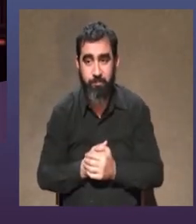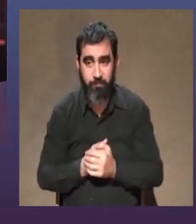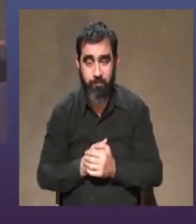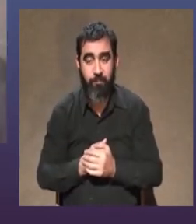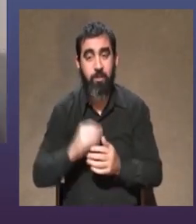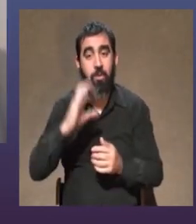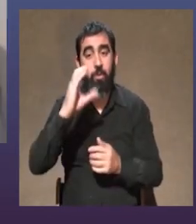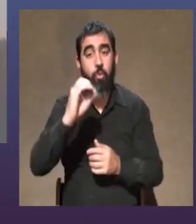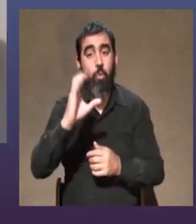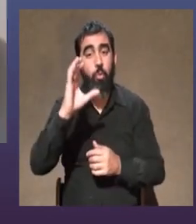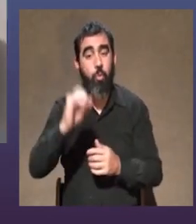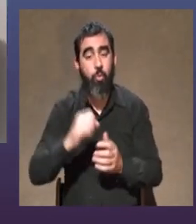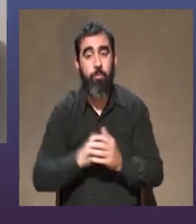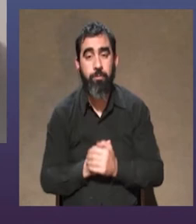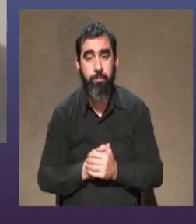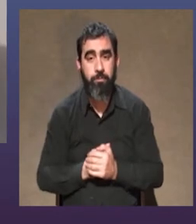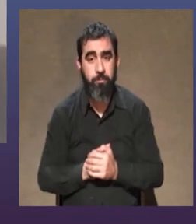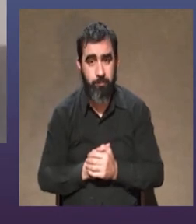¿Coco?